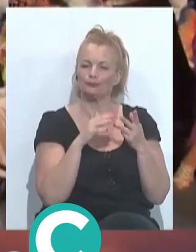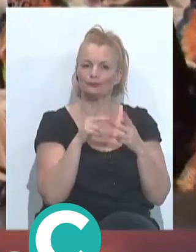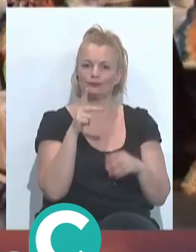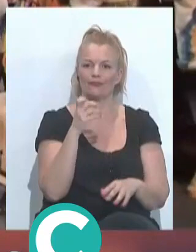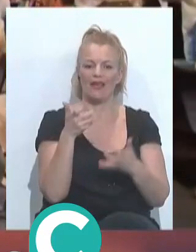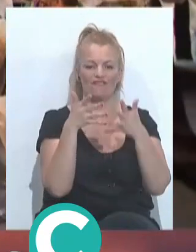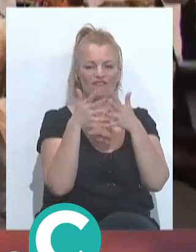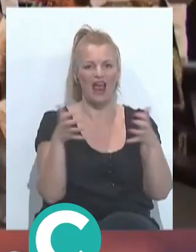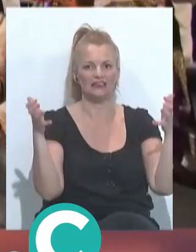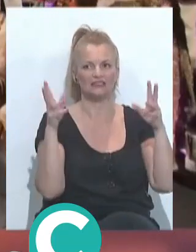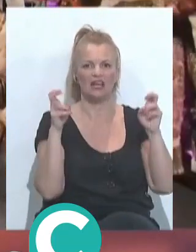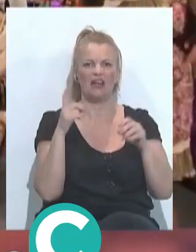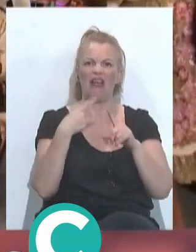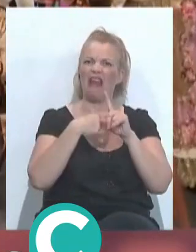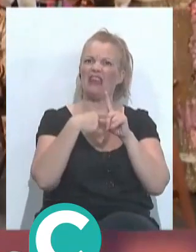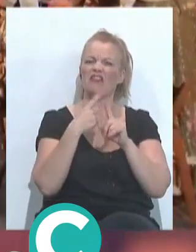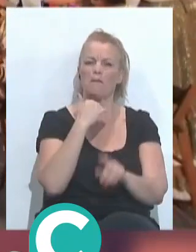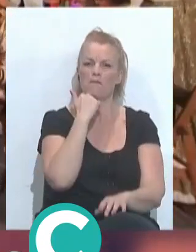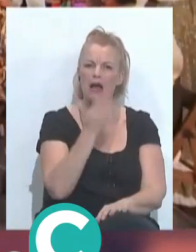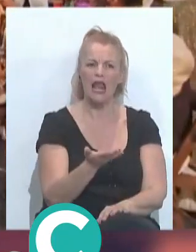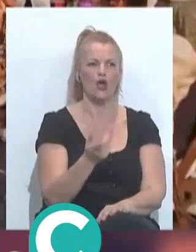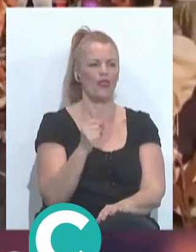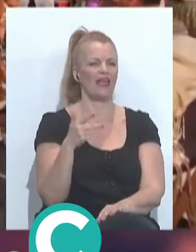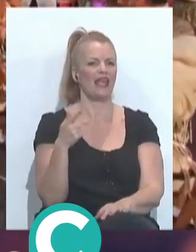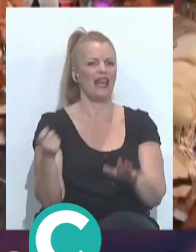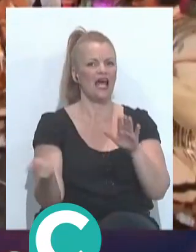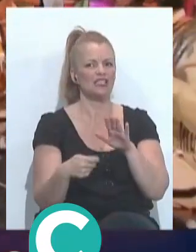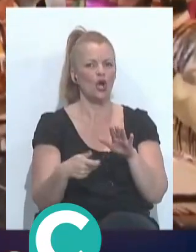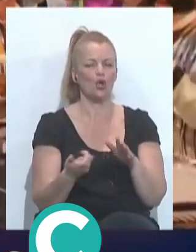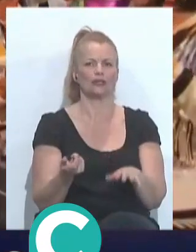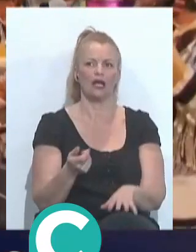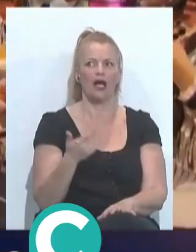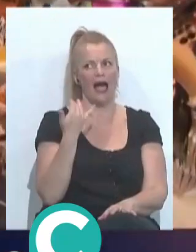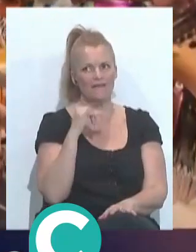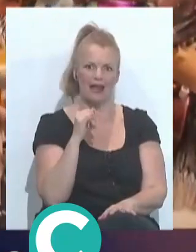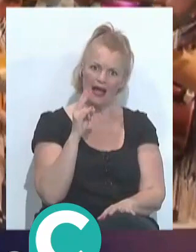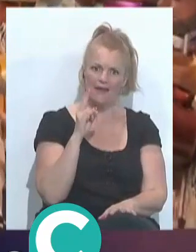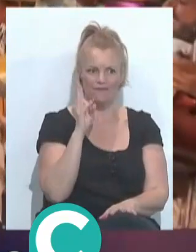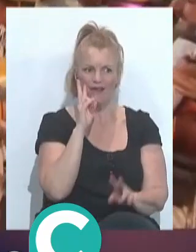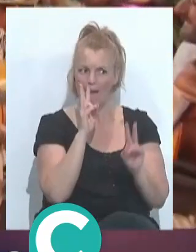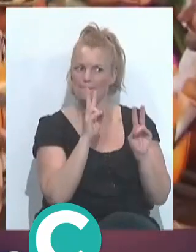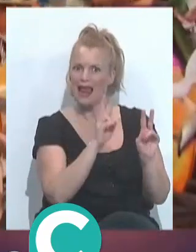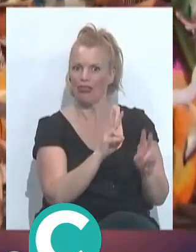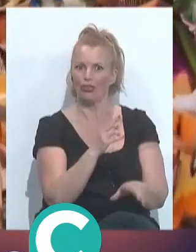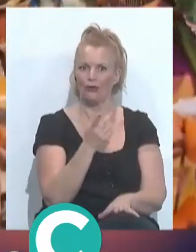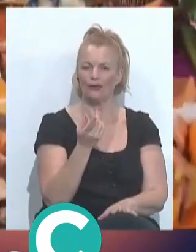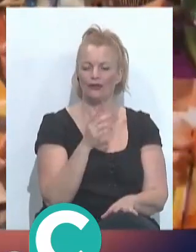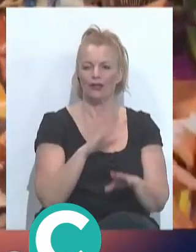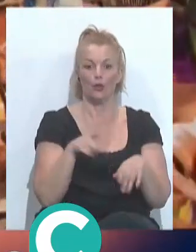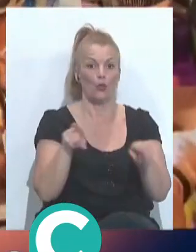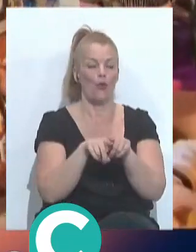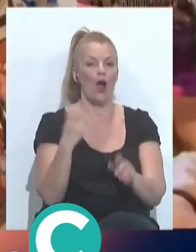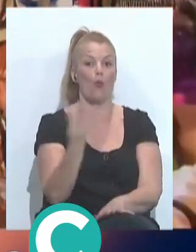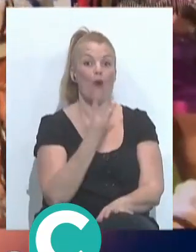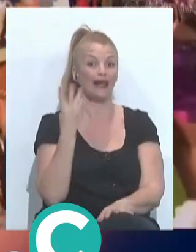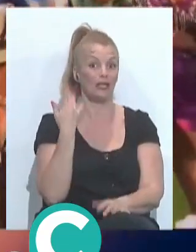la frase de qué nivel más malo de Chirigota, qué nivel, al final eso a todo el mundo va minando un poquito. Que también pasaba con el